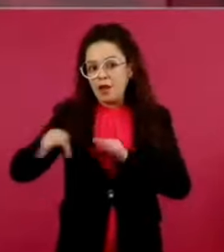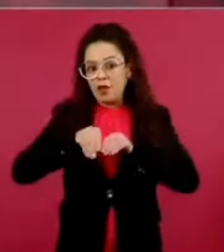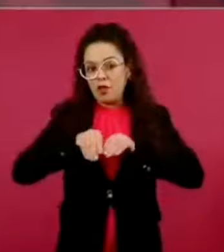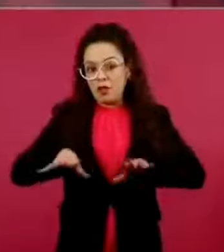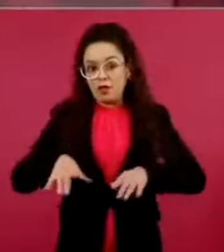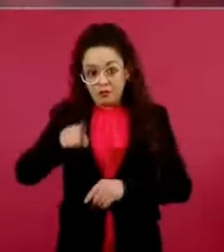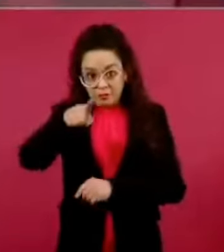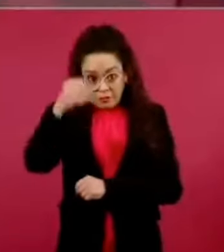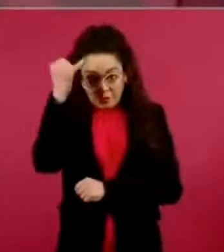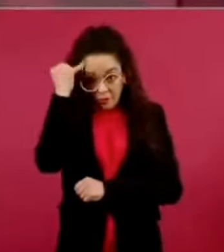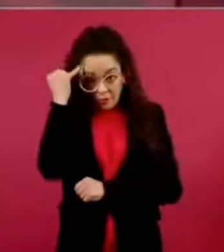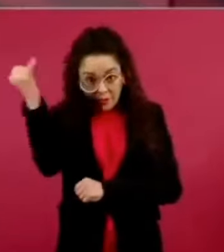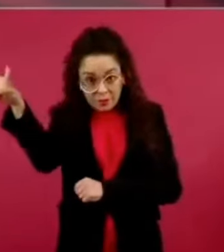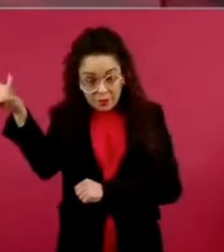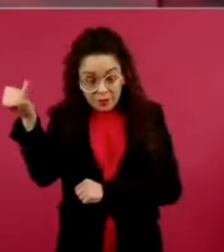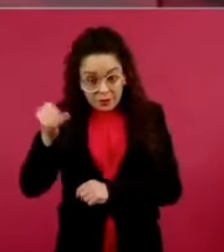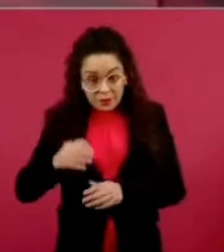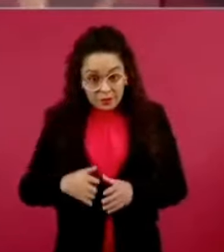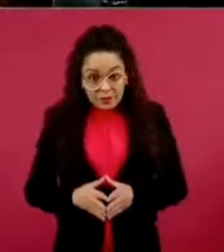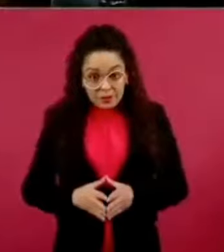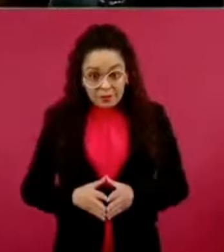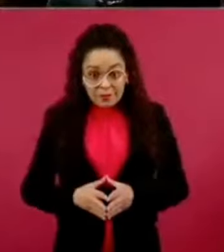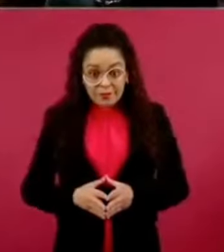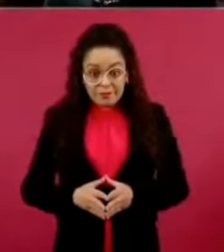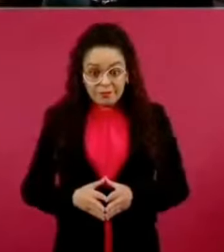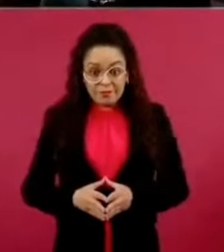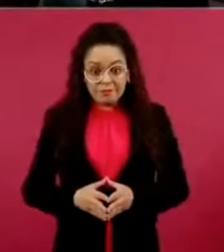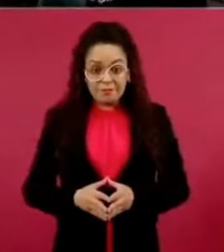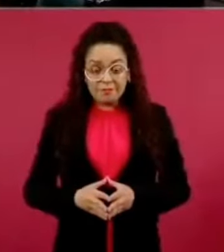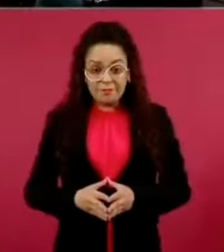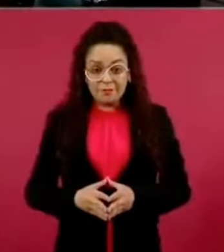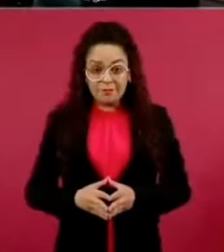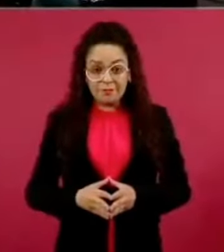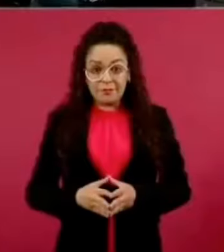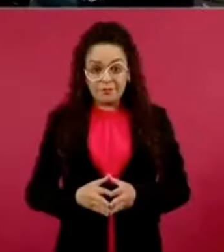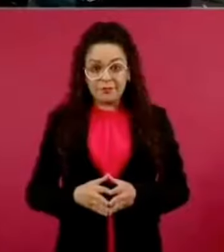en una televisora,